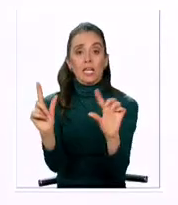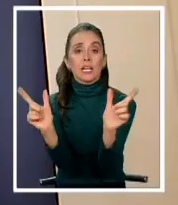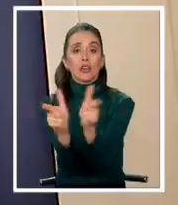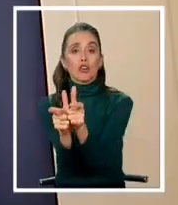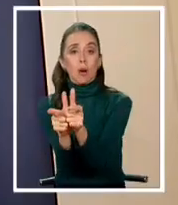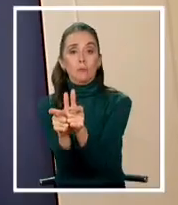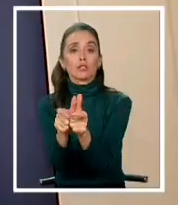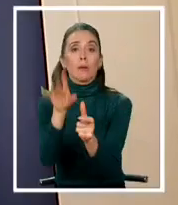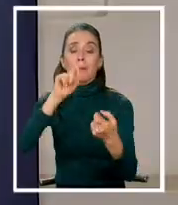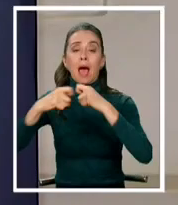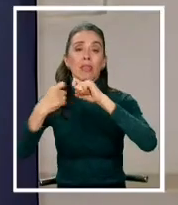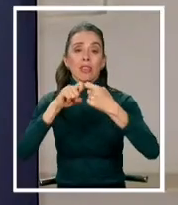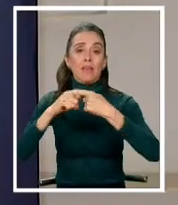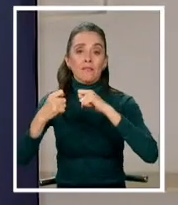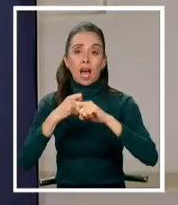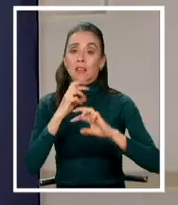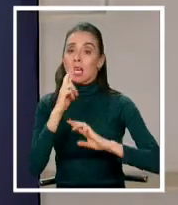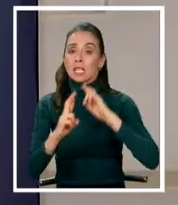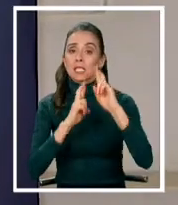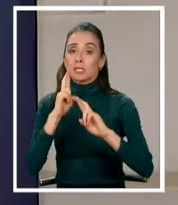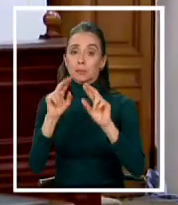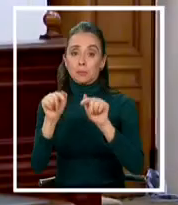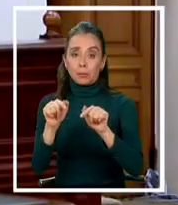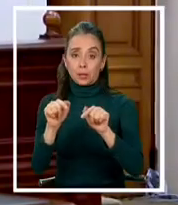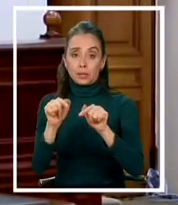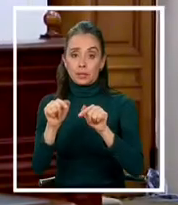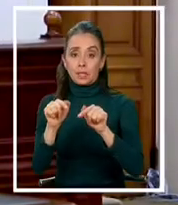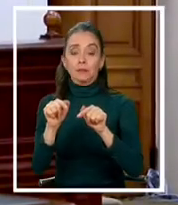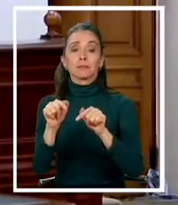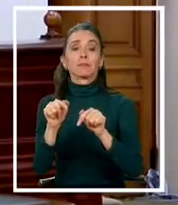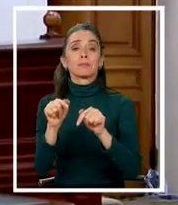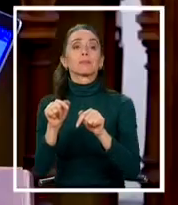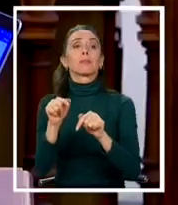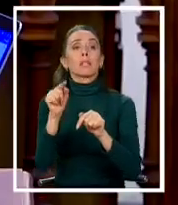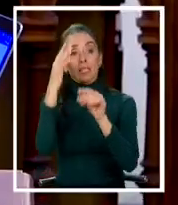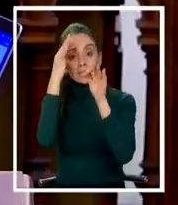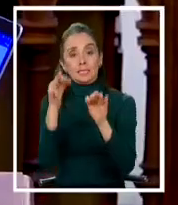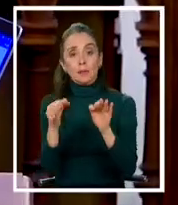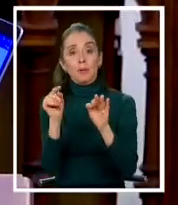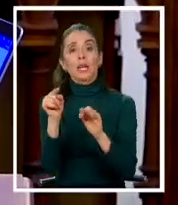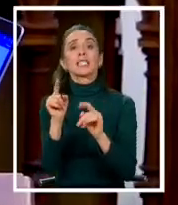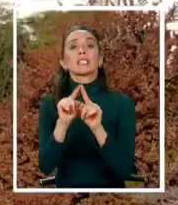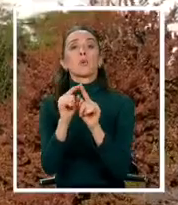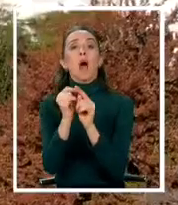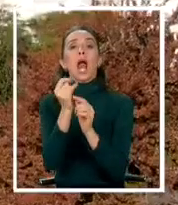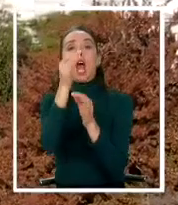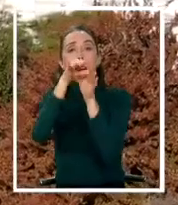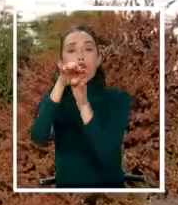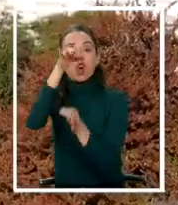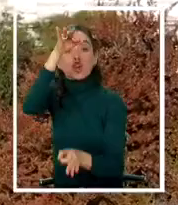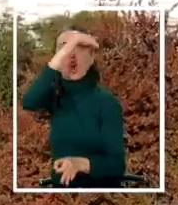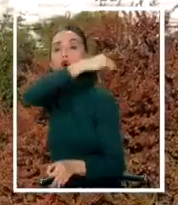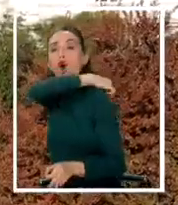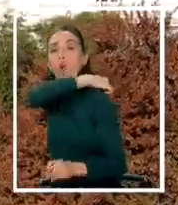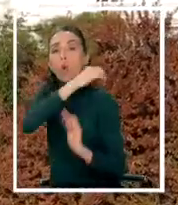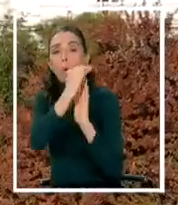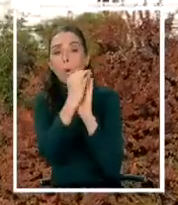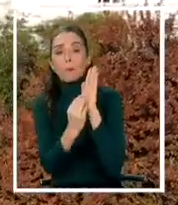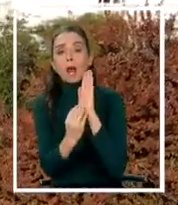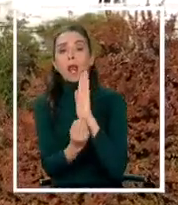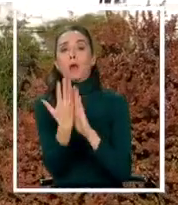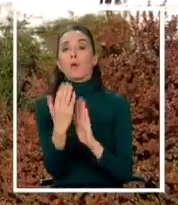comisiones que más debate y reacciones generó, la que no por nada fue definida como la columna vertebral de la nueva constitución.